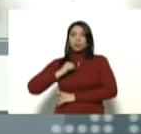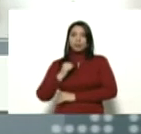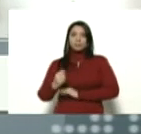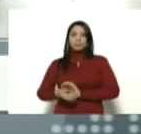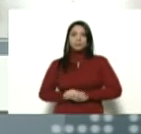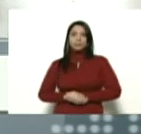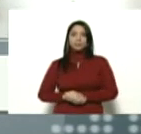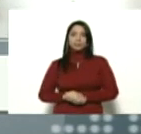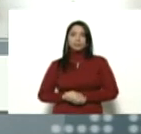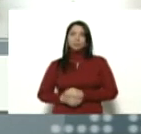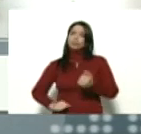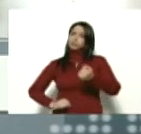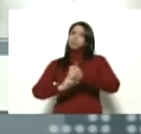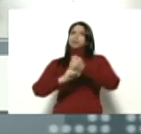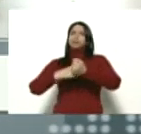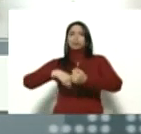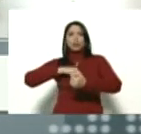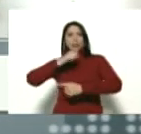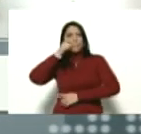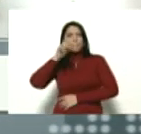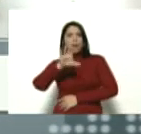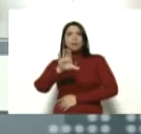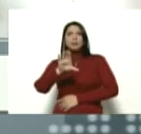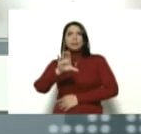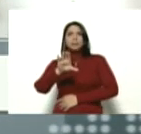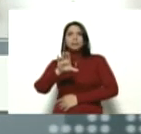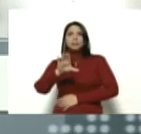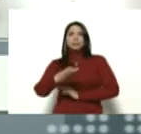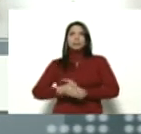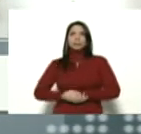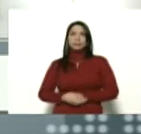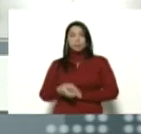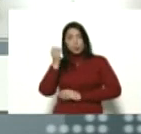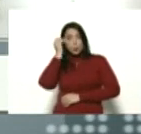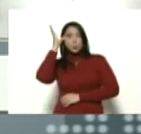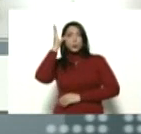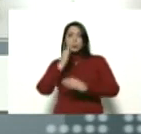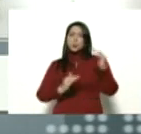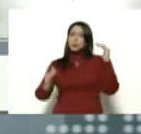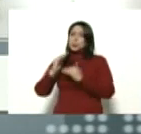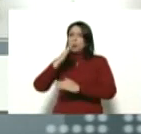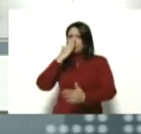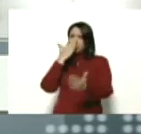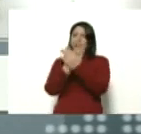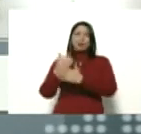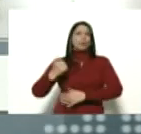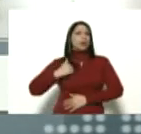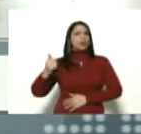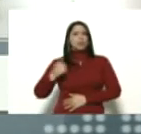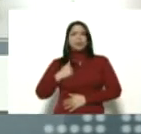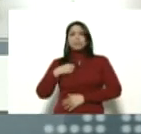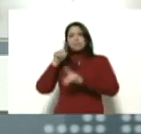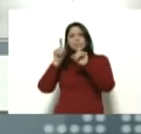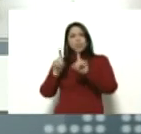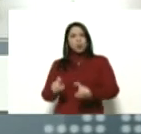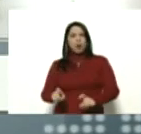que sustenta nuestra patria y que es capaz de superar, enfrentar cualquier prueba, la que sea,